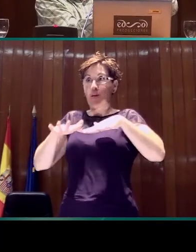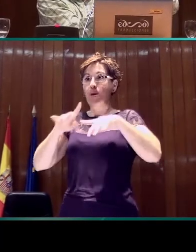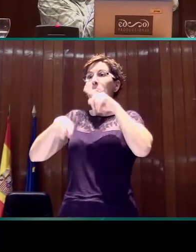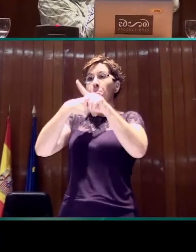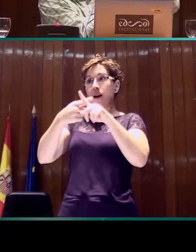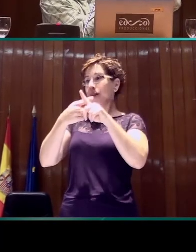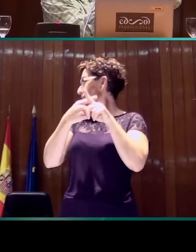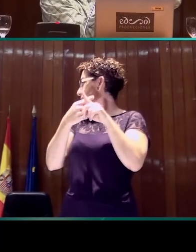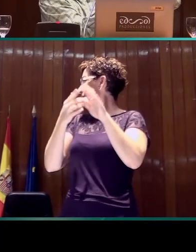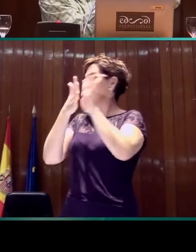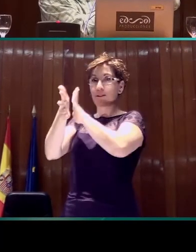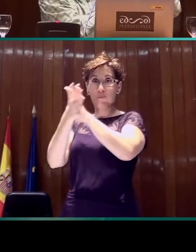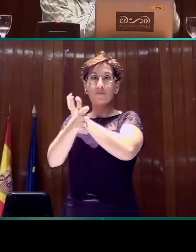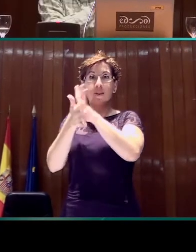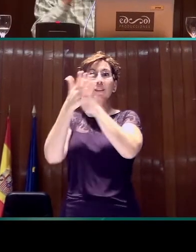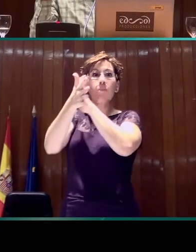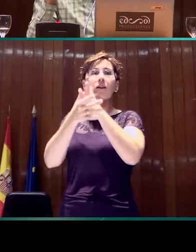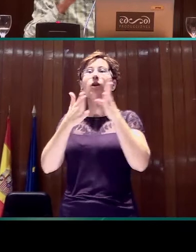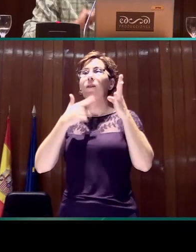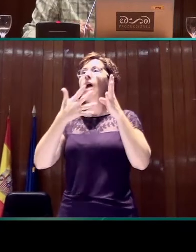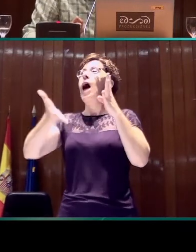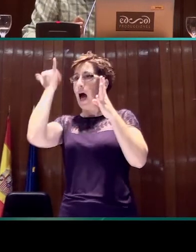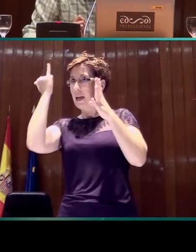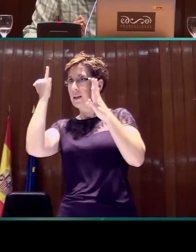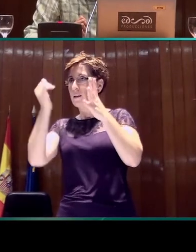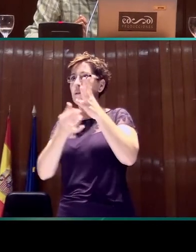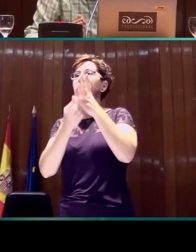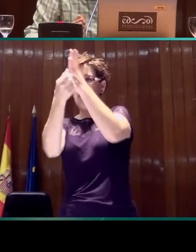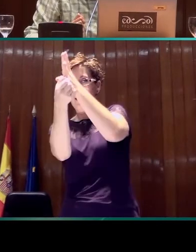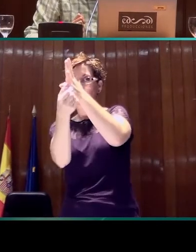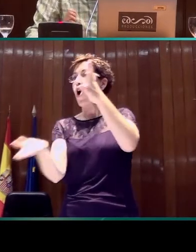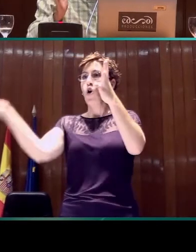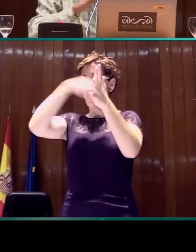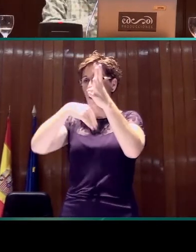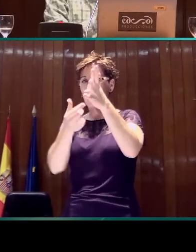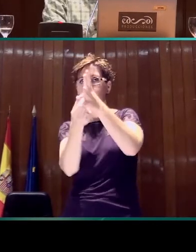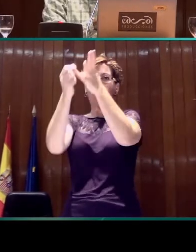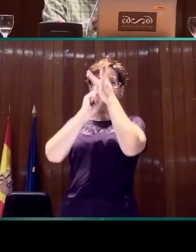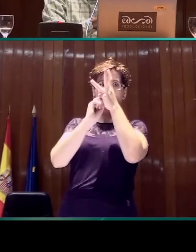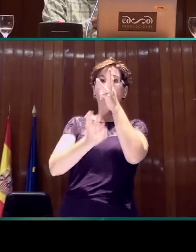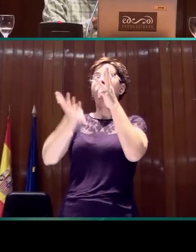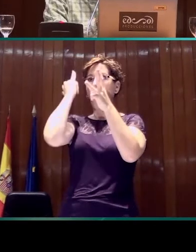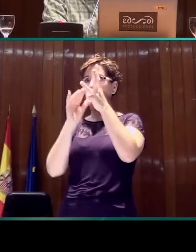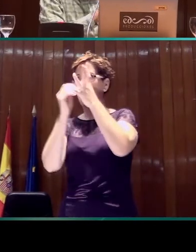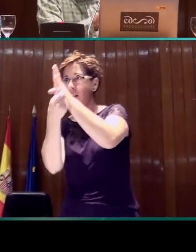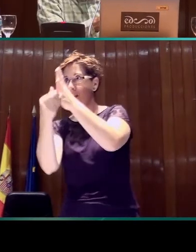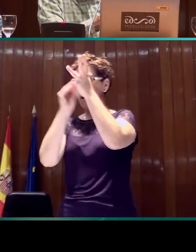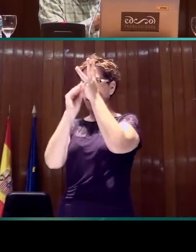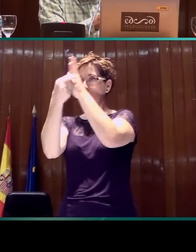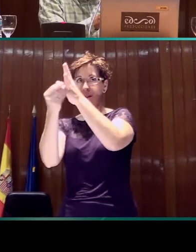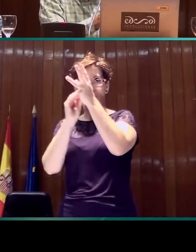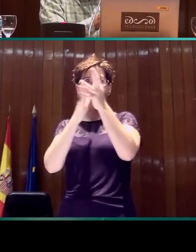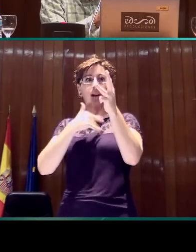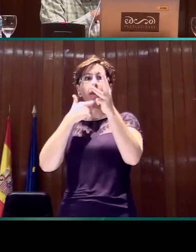hay servicio, no hay servicio, hay servicio, no hay servicio, como espacio de entrada para esta boya lista. Para que fuese el esquema más simple he quitado el del